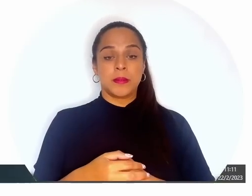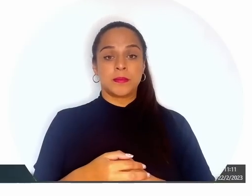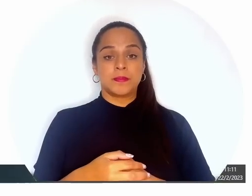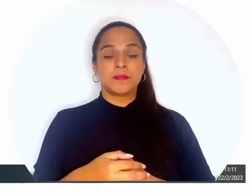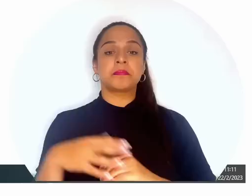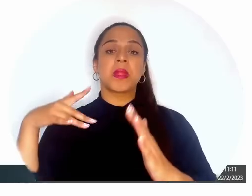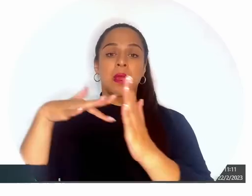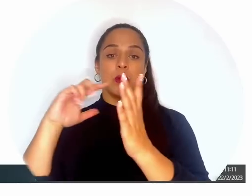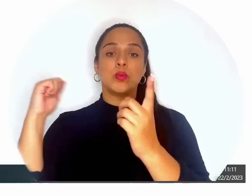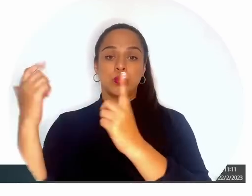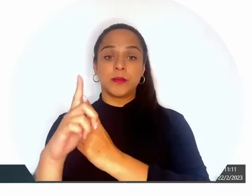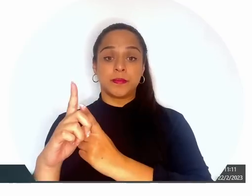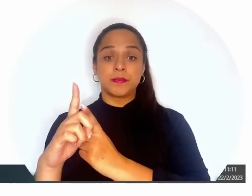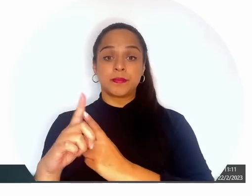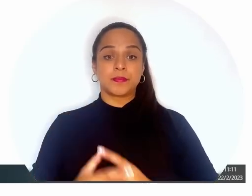sociales.